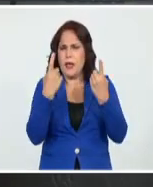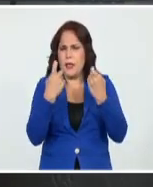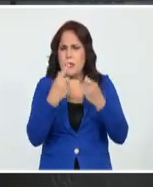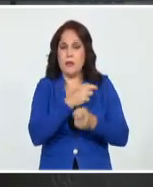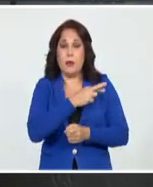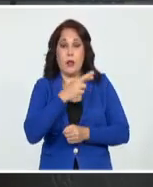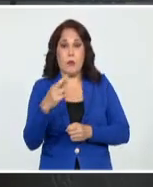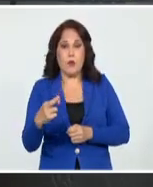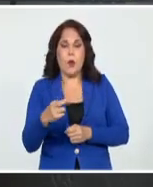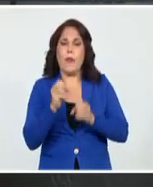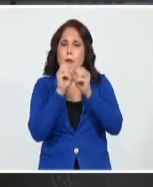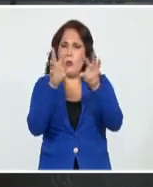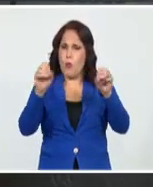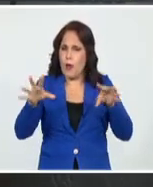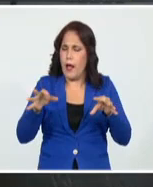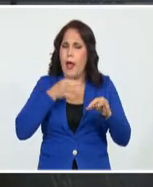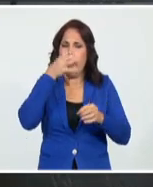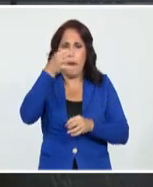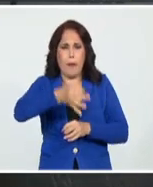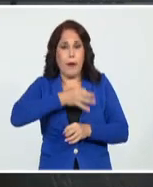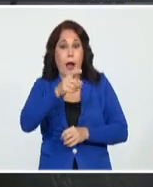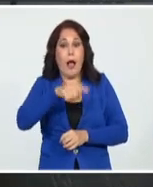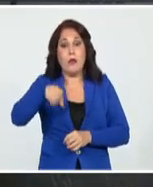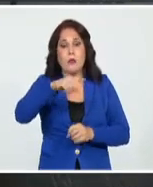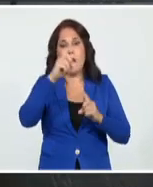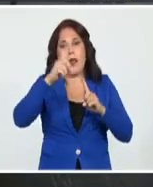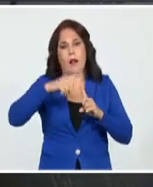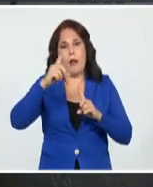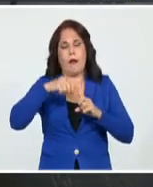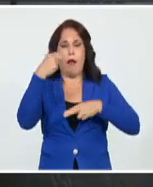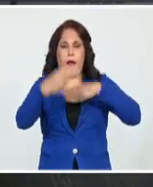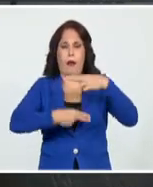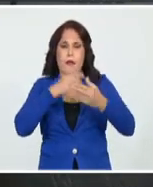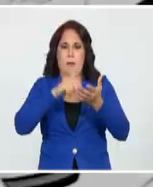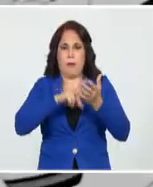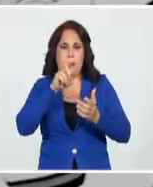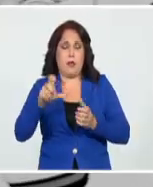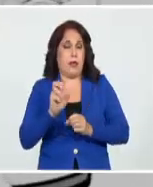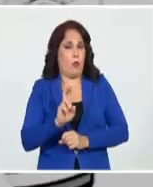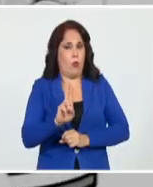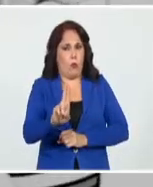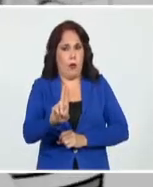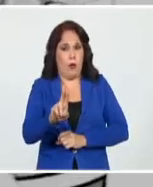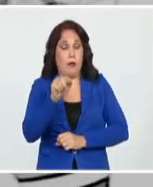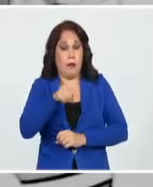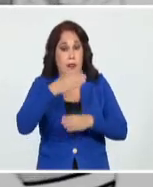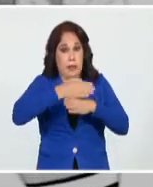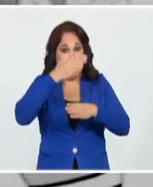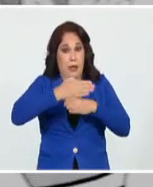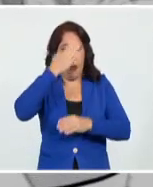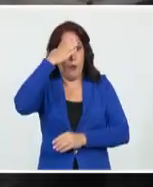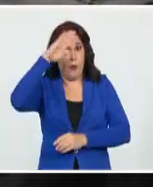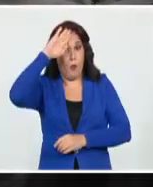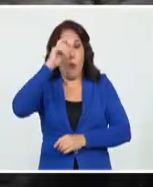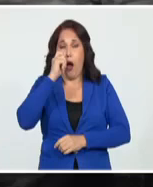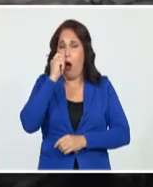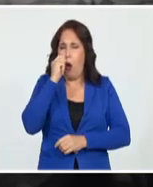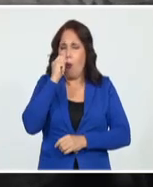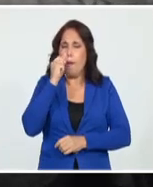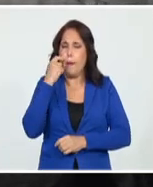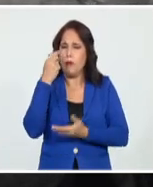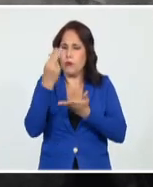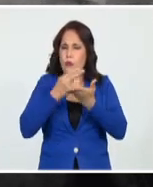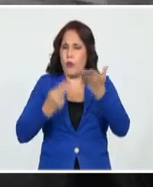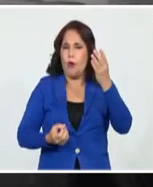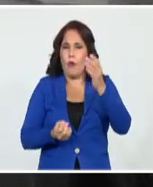revolución de hacerle la propaganda a todas sus tareas emergentes. En Santiago un hacedor se destacó como